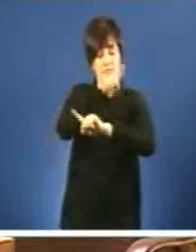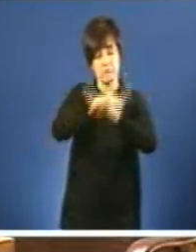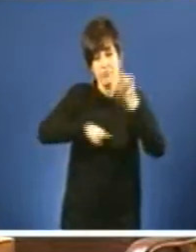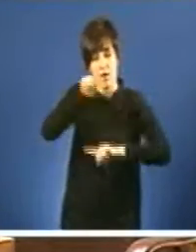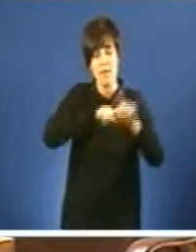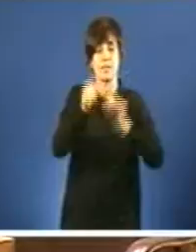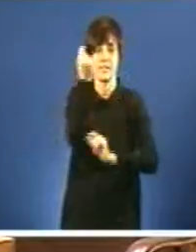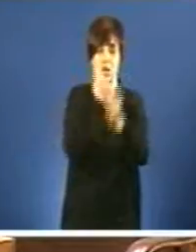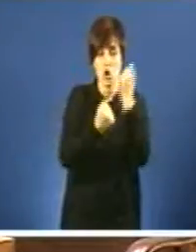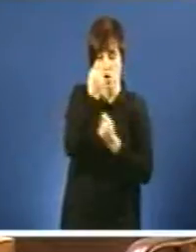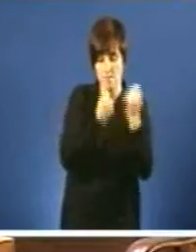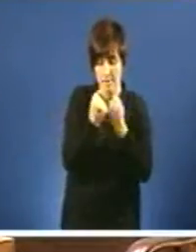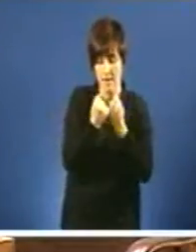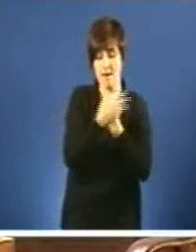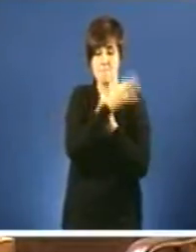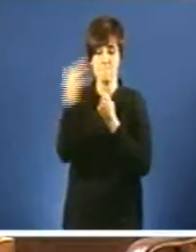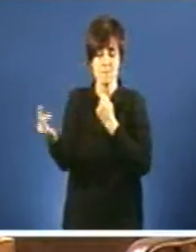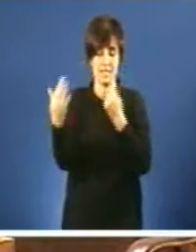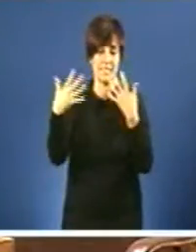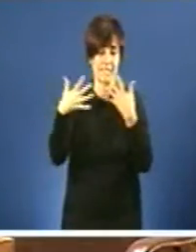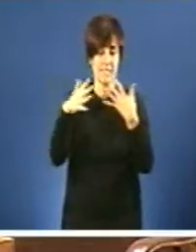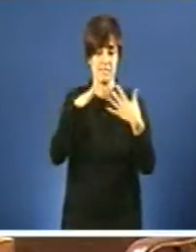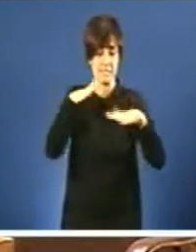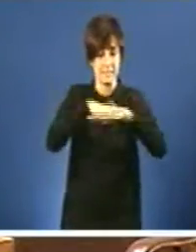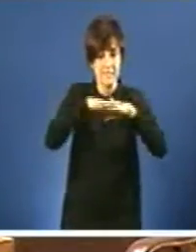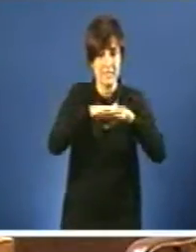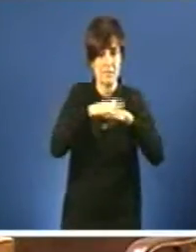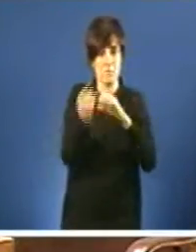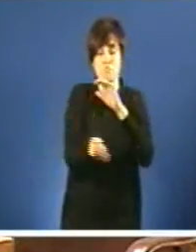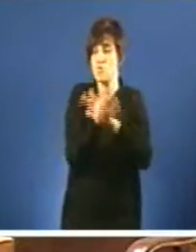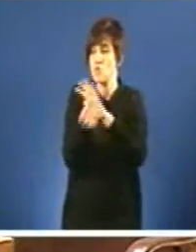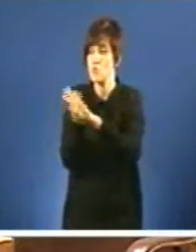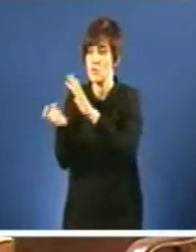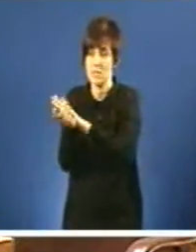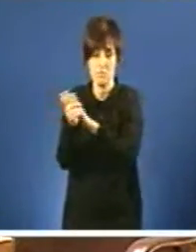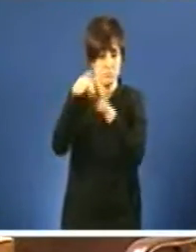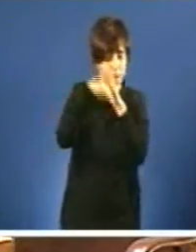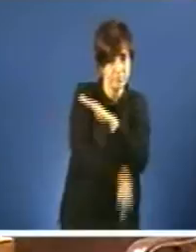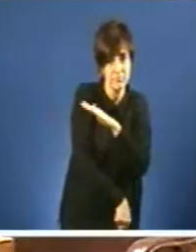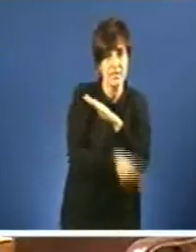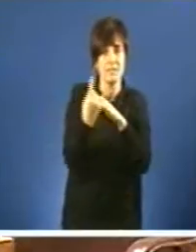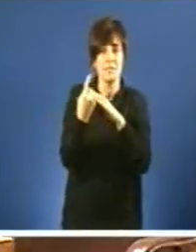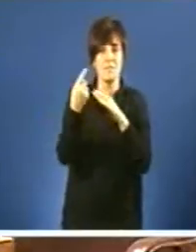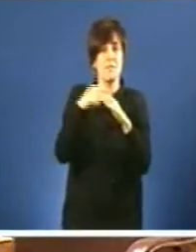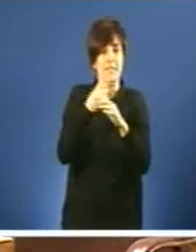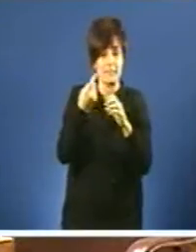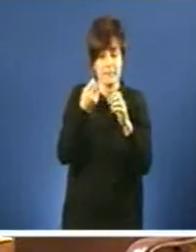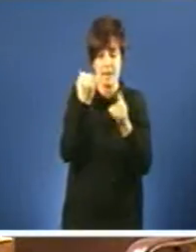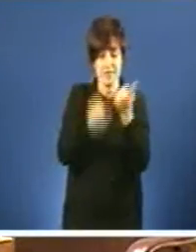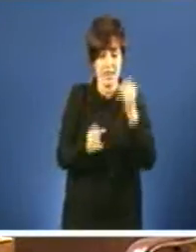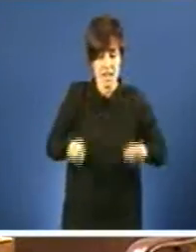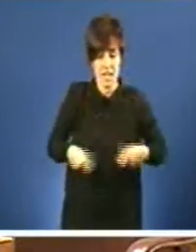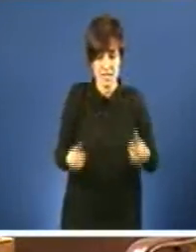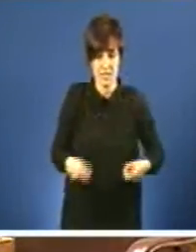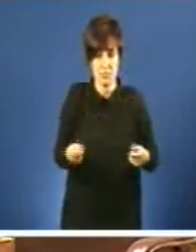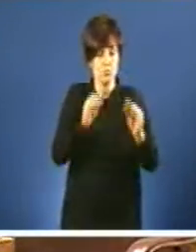galego vai da man da destrucción do noso tecido productivo. Vai da man do devalo demográfico de Galiza. Da ruína do país o que conducen